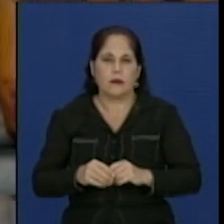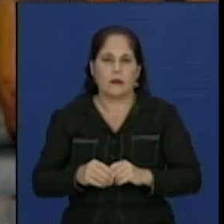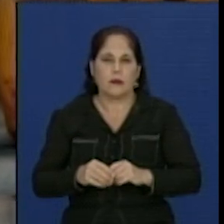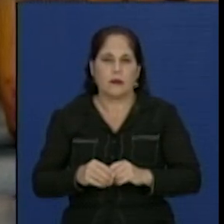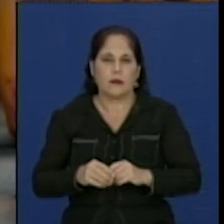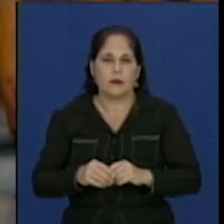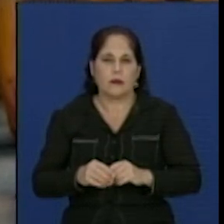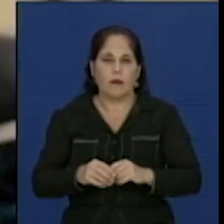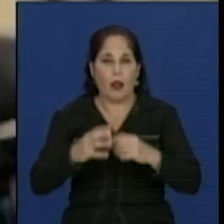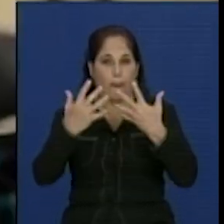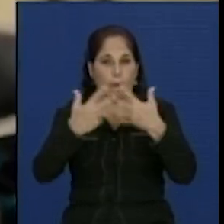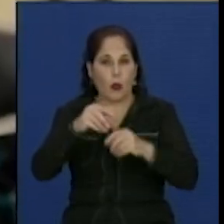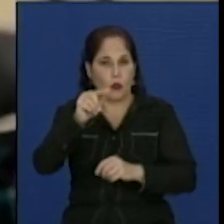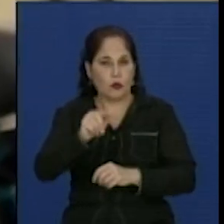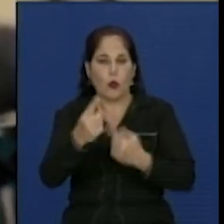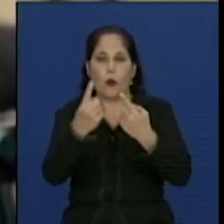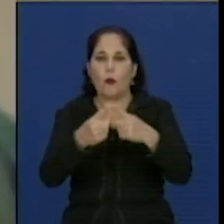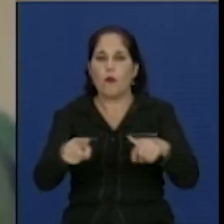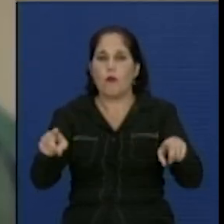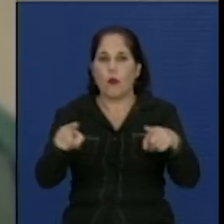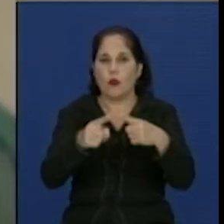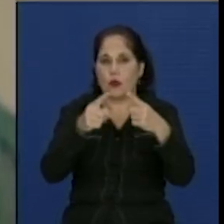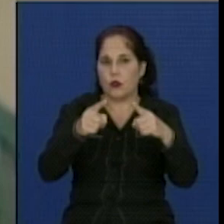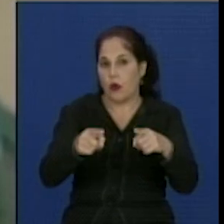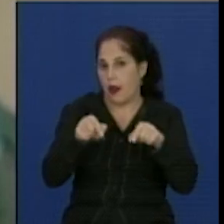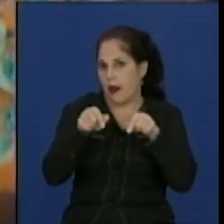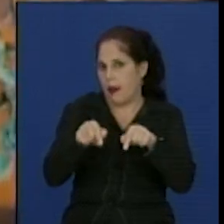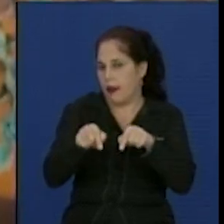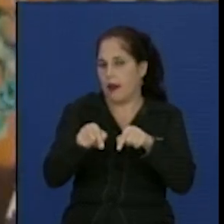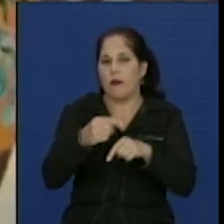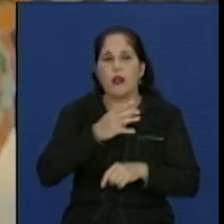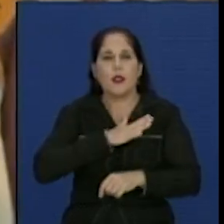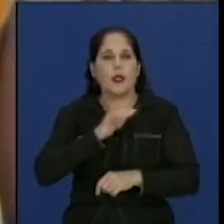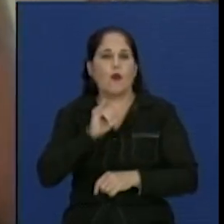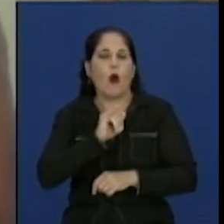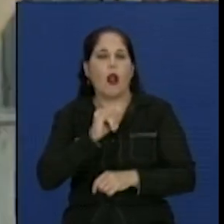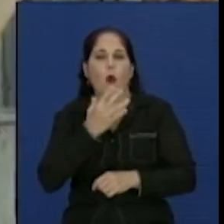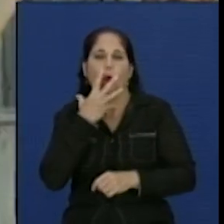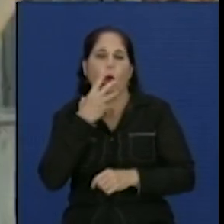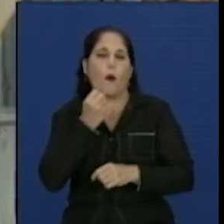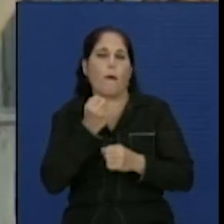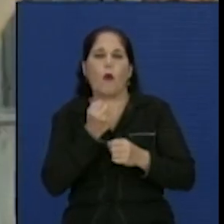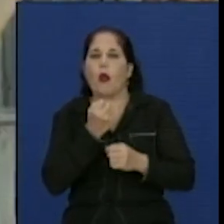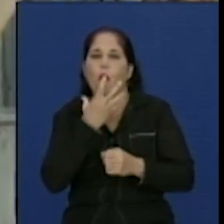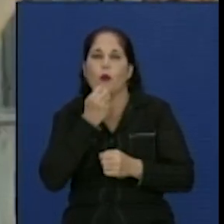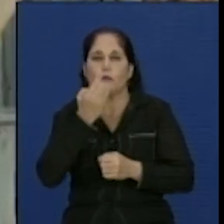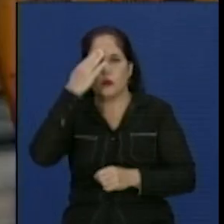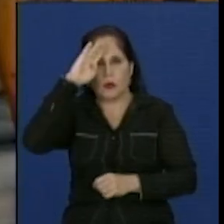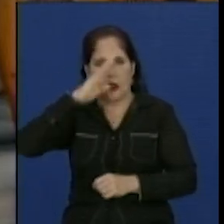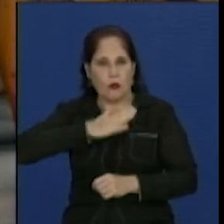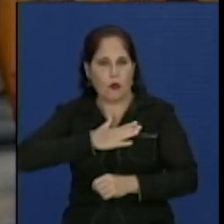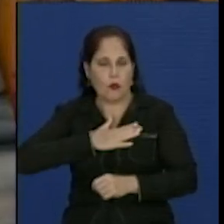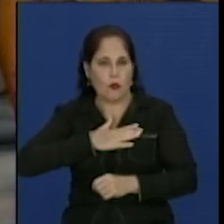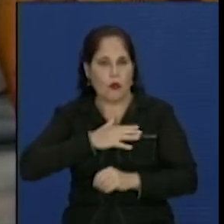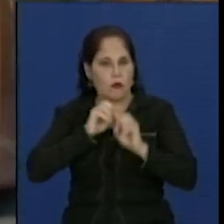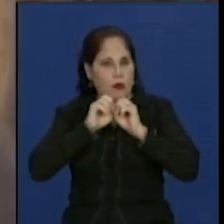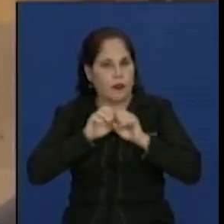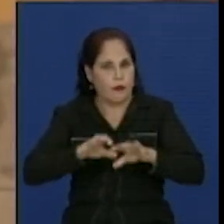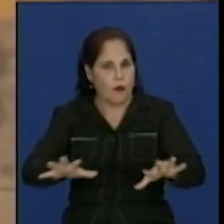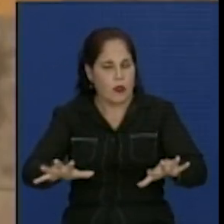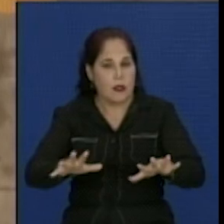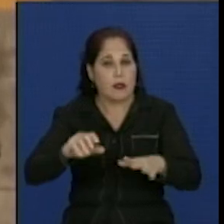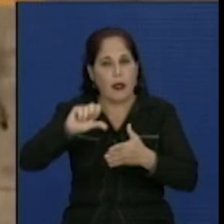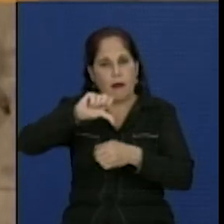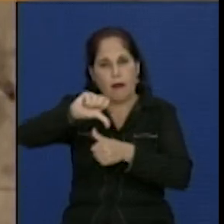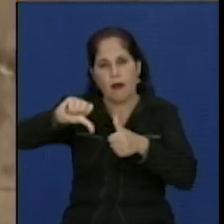El productor musical Andrés Levín apuesta por Cuba como sitio de referencia para la música, para el Caribe, para los nuevos